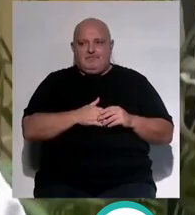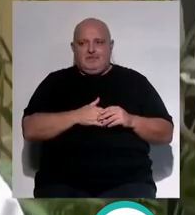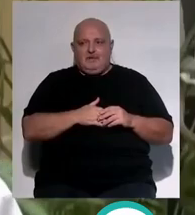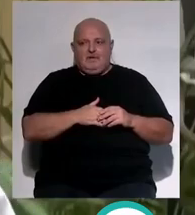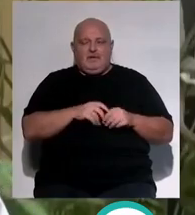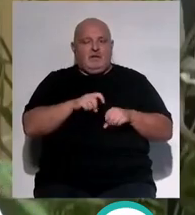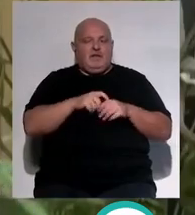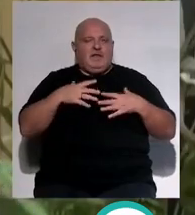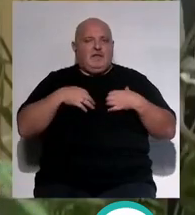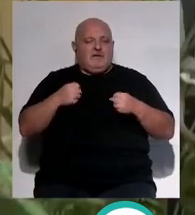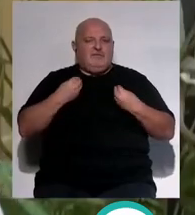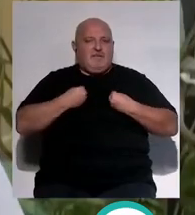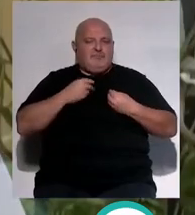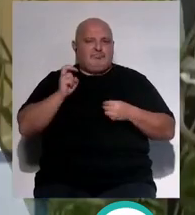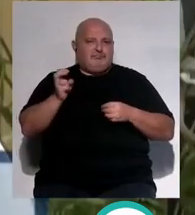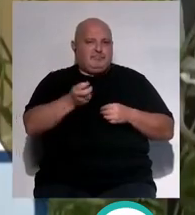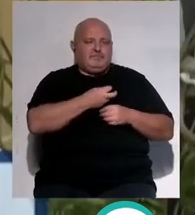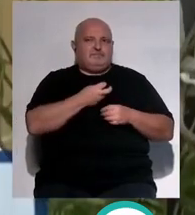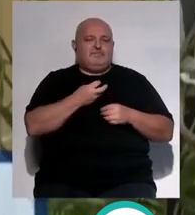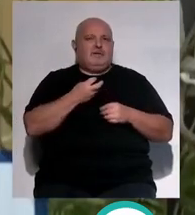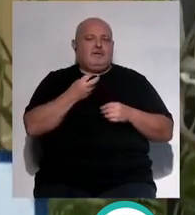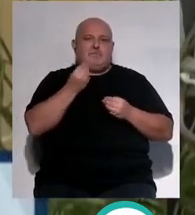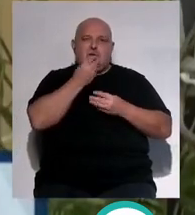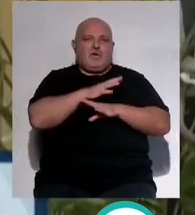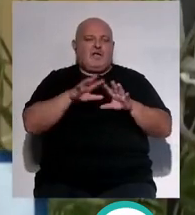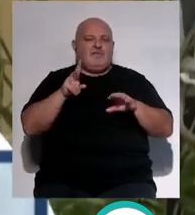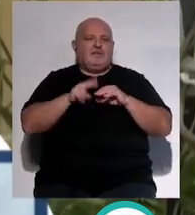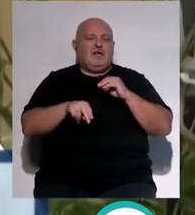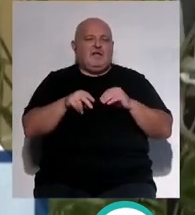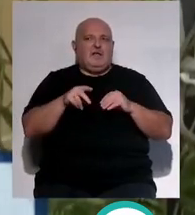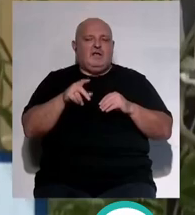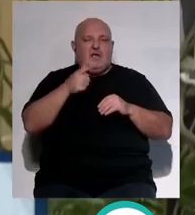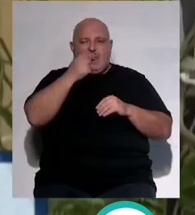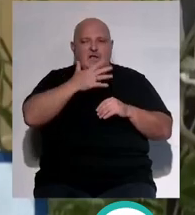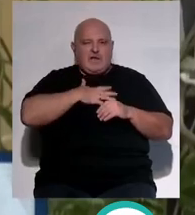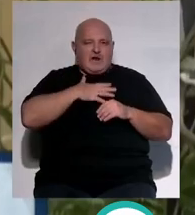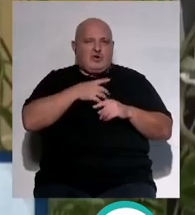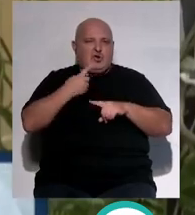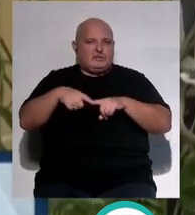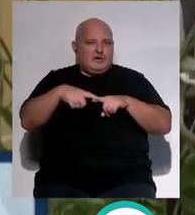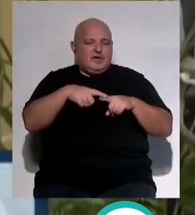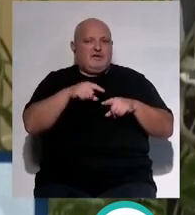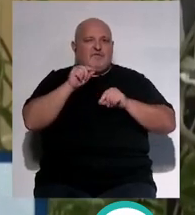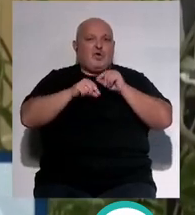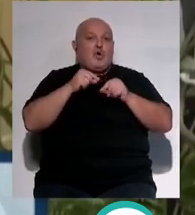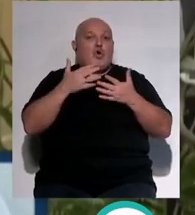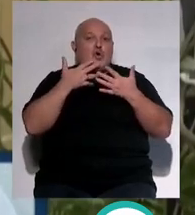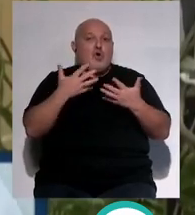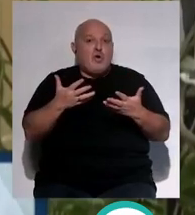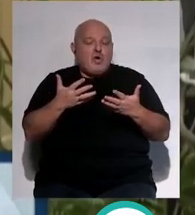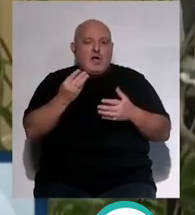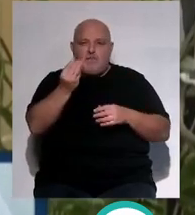Estilos de vida saludables es decir, no hay nada mejor para evitar catarro y demás tipos de infecciones como